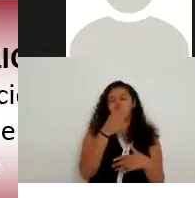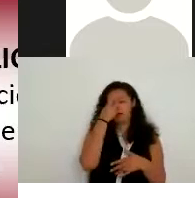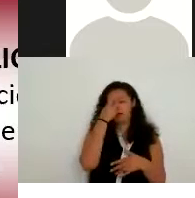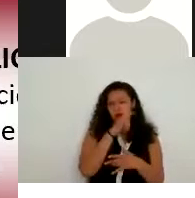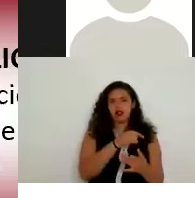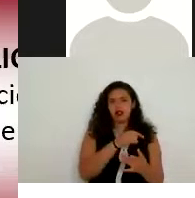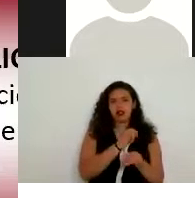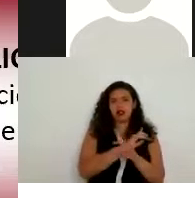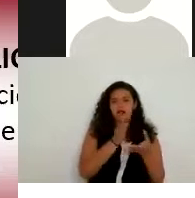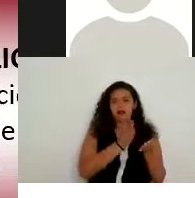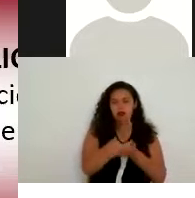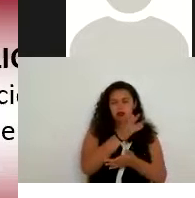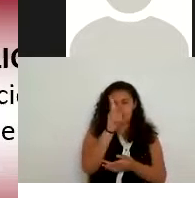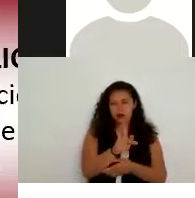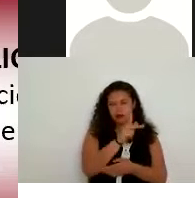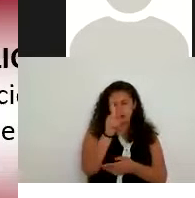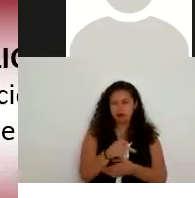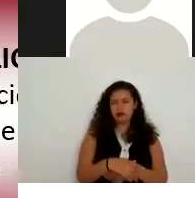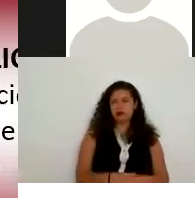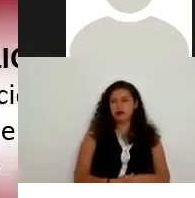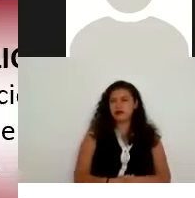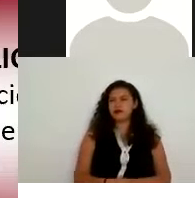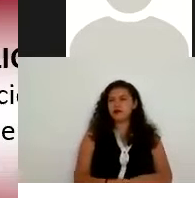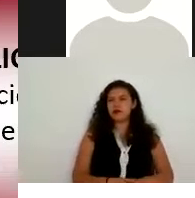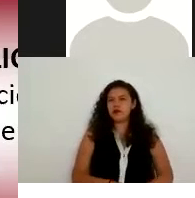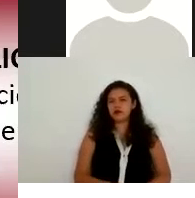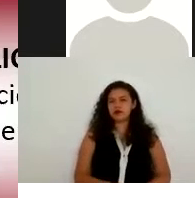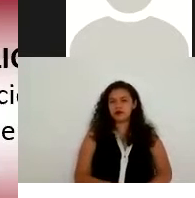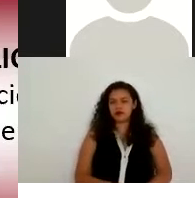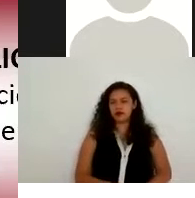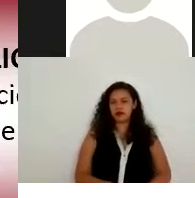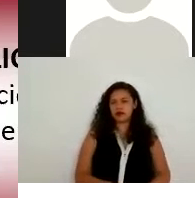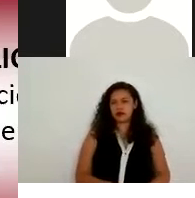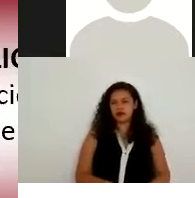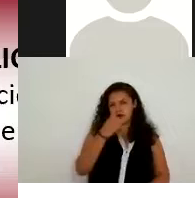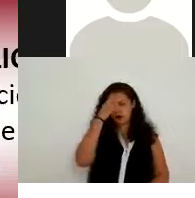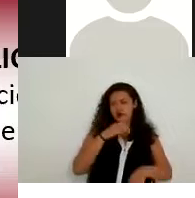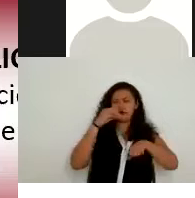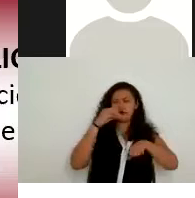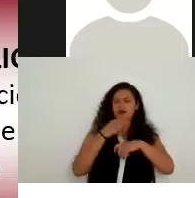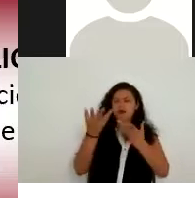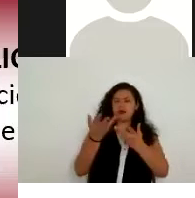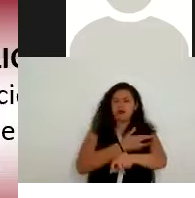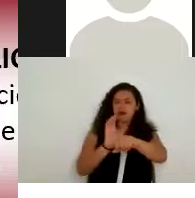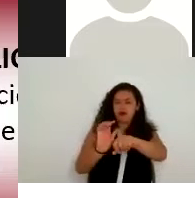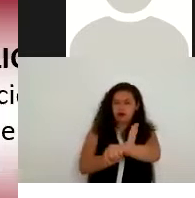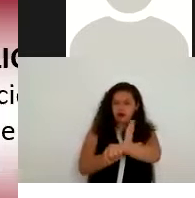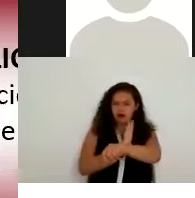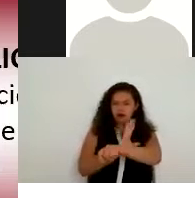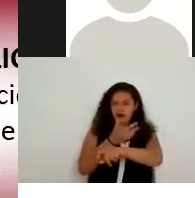son aquellos medios remotos o locales de comunicación electrónica óptica o de otra tecnología